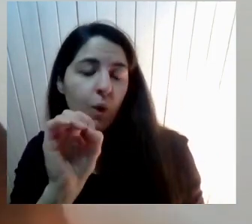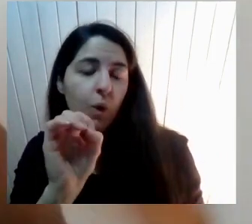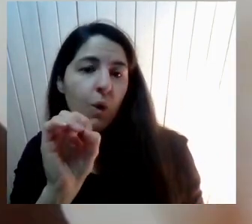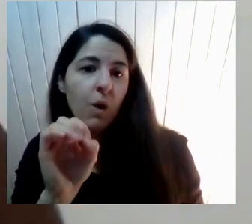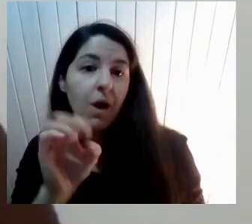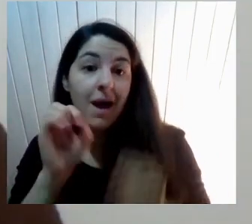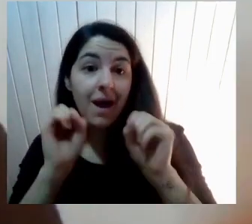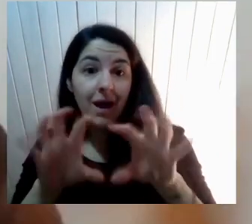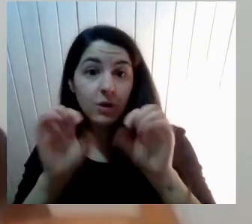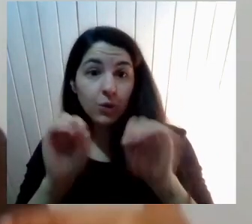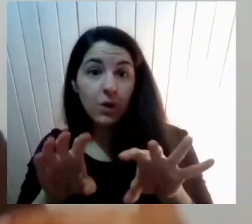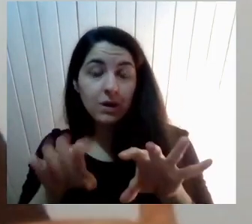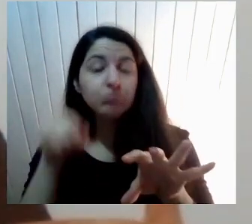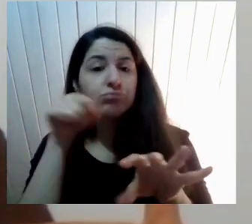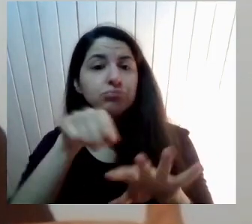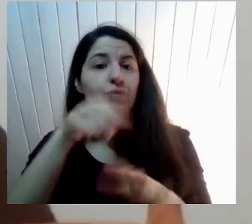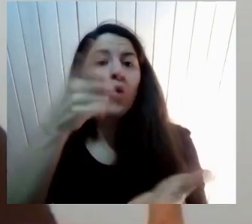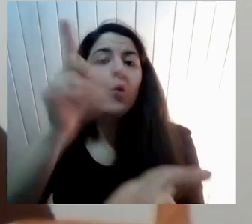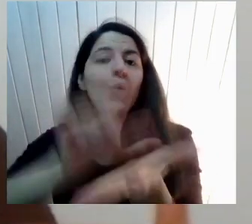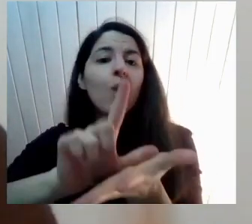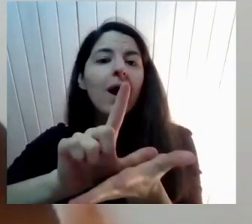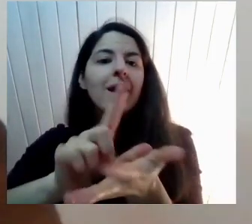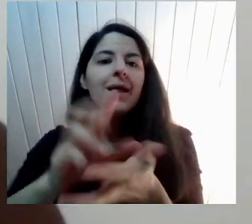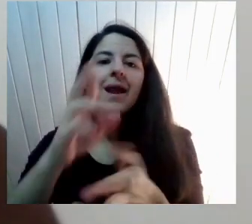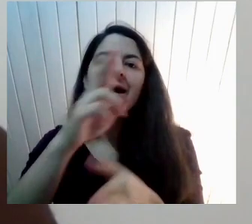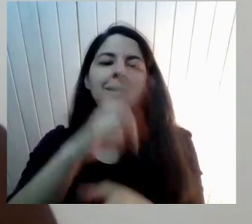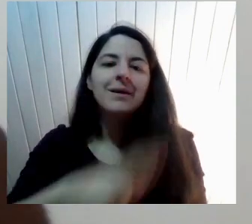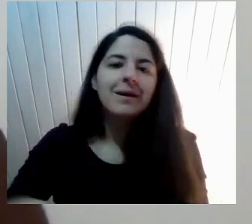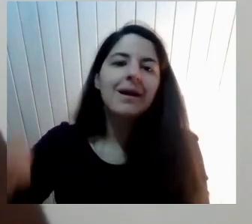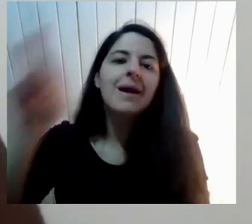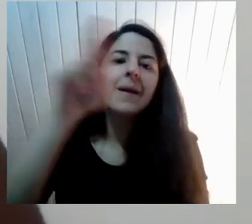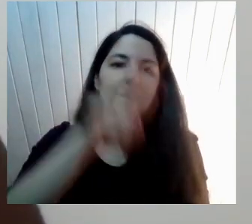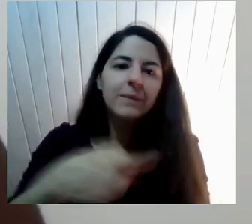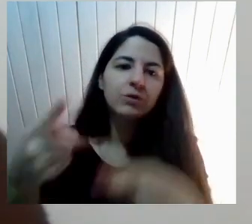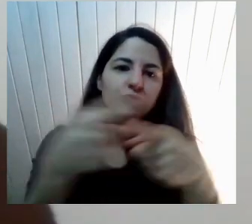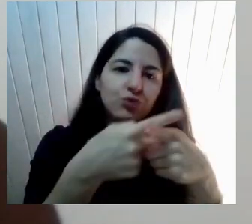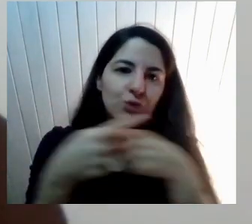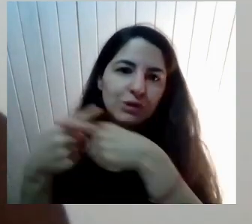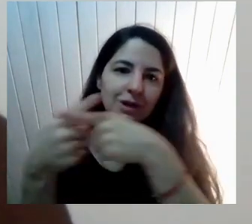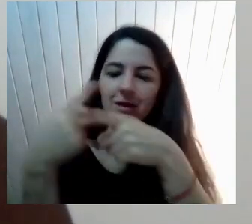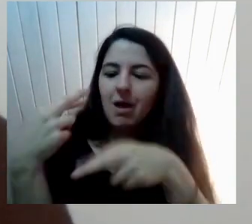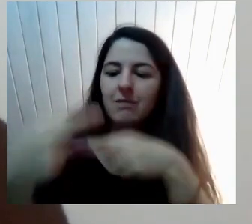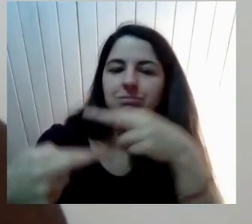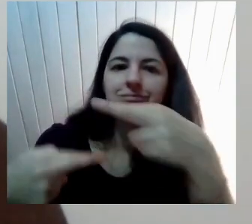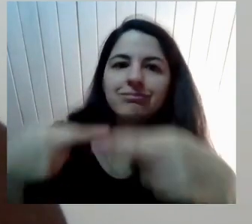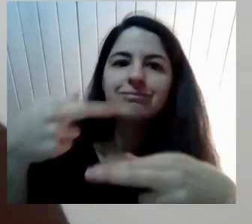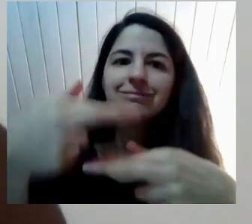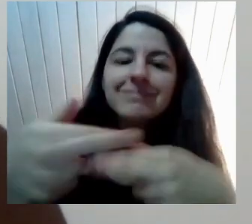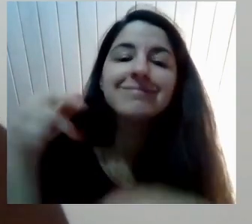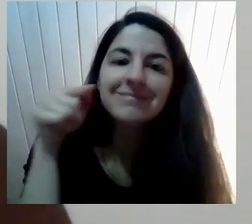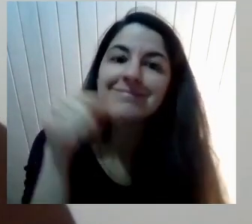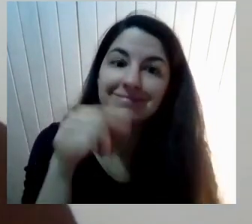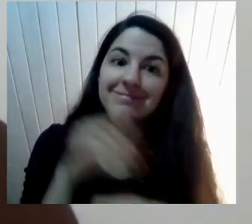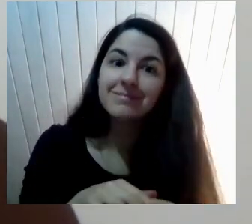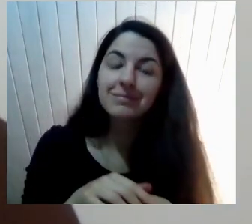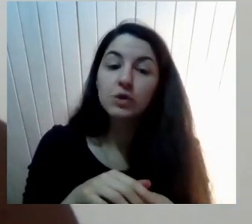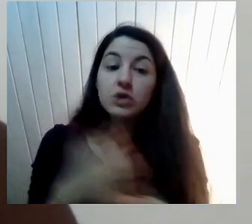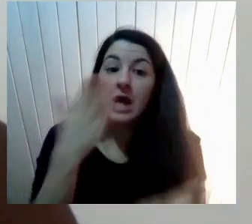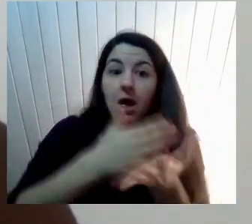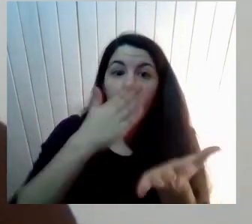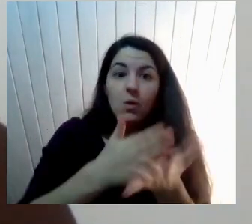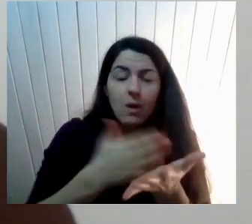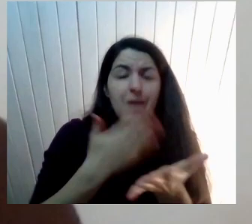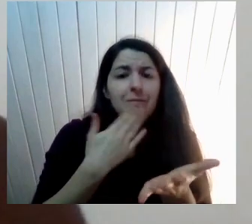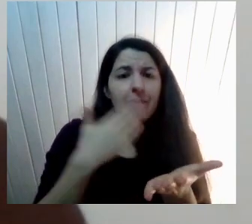reproducción De la sociedad Y del régimen político Que tenemos Entonces Afuera de la escuela También se tienen que Dar